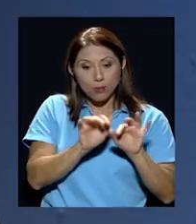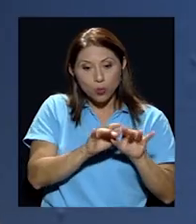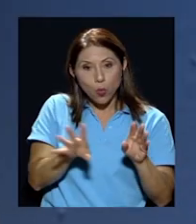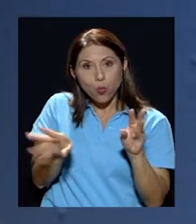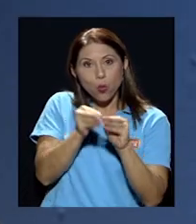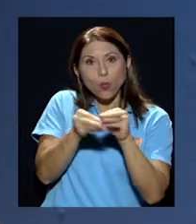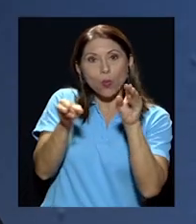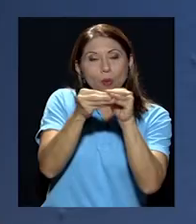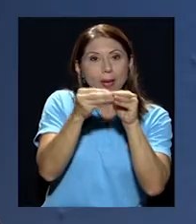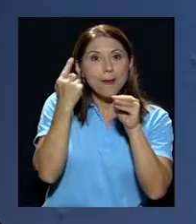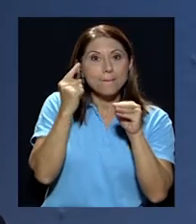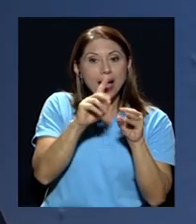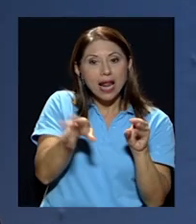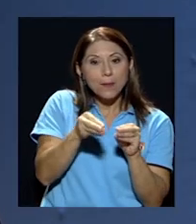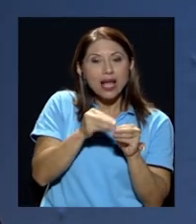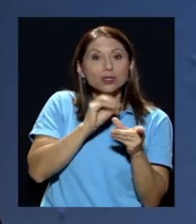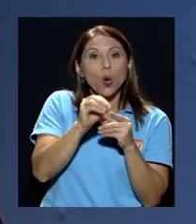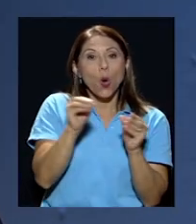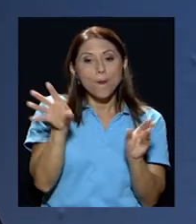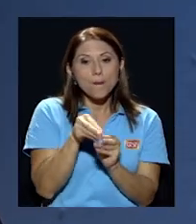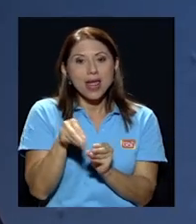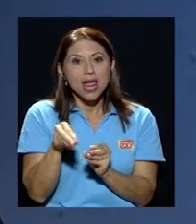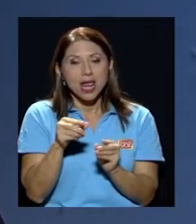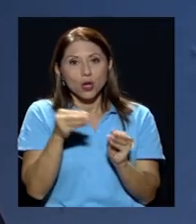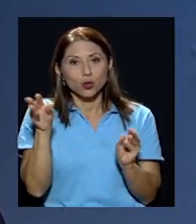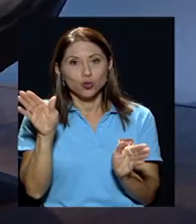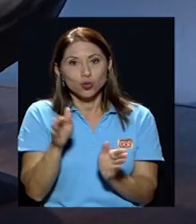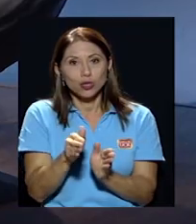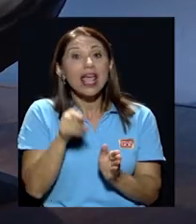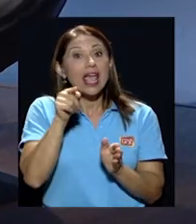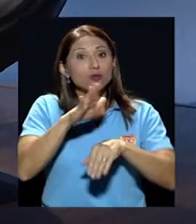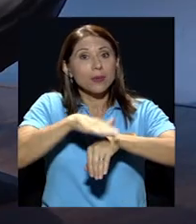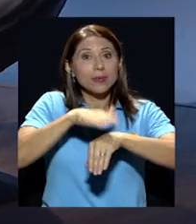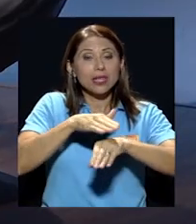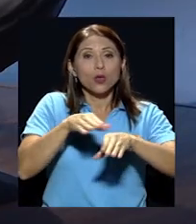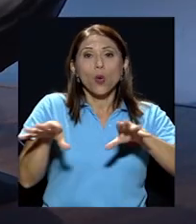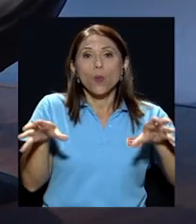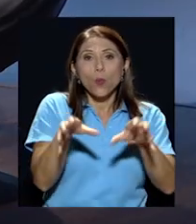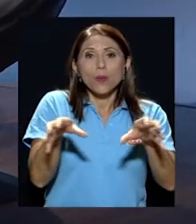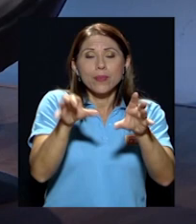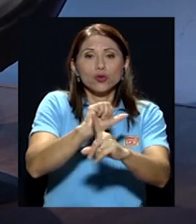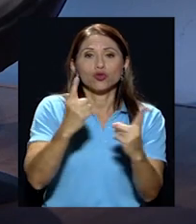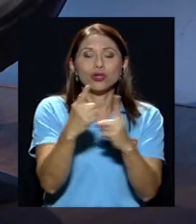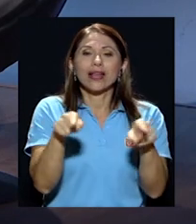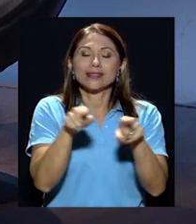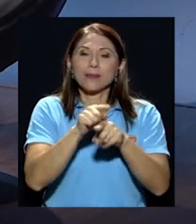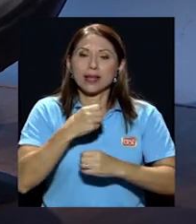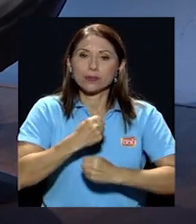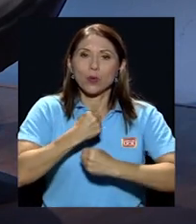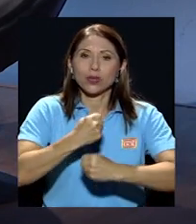no mínimo y eso de algún modo ha permitido los movimientos sociales y también las protestas que han garantizado